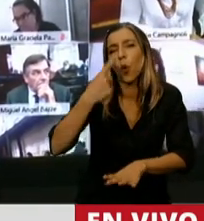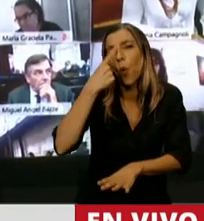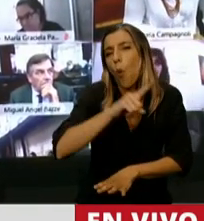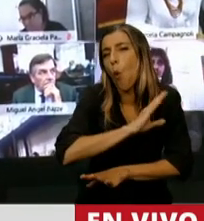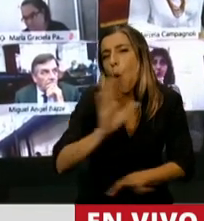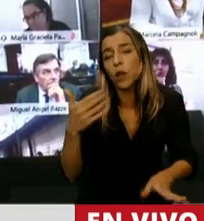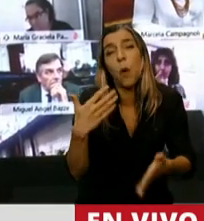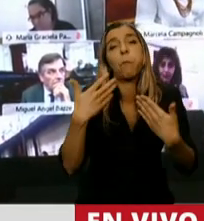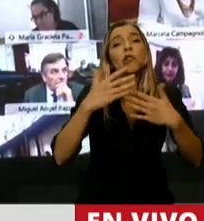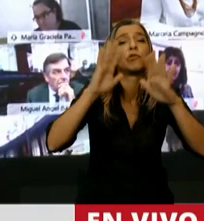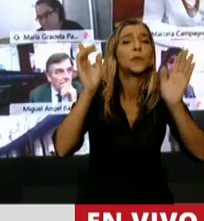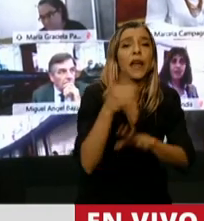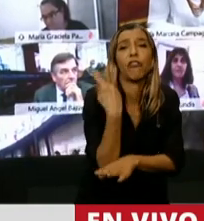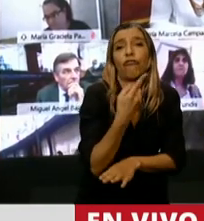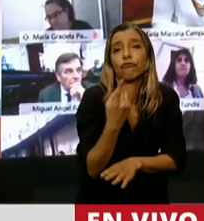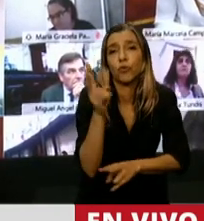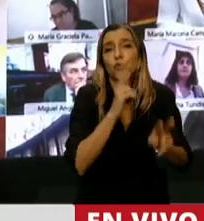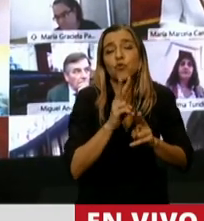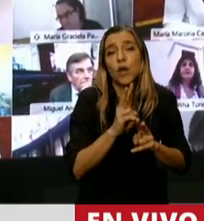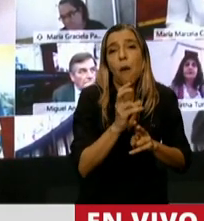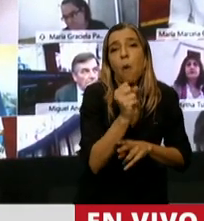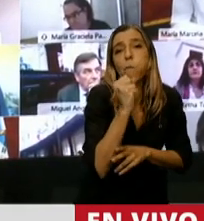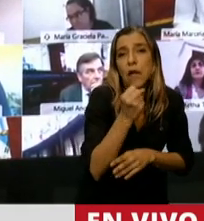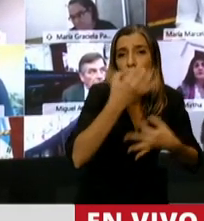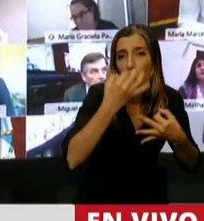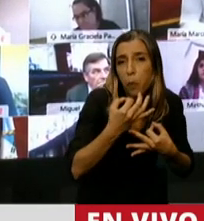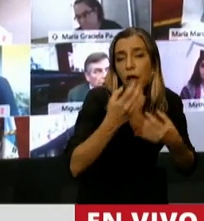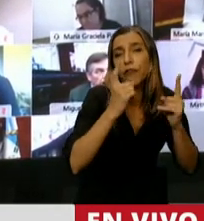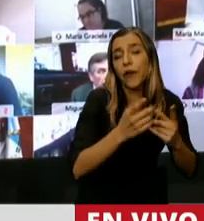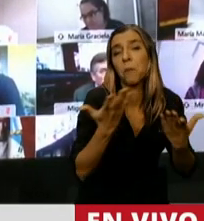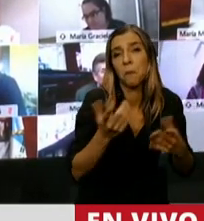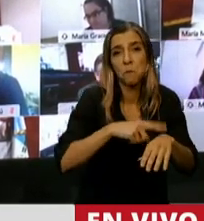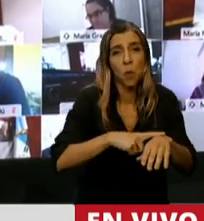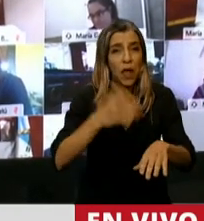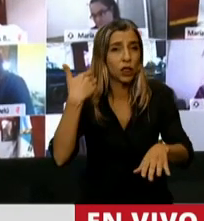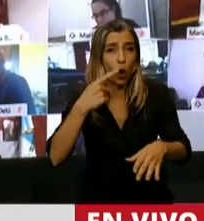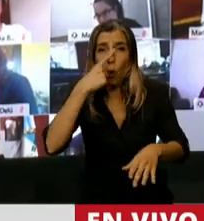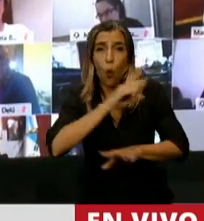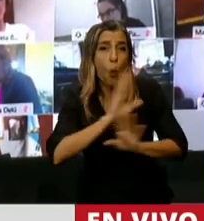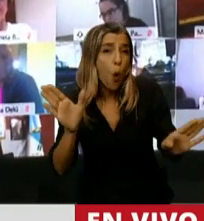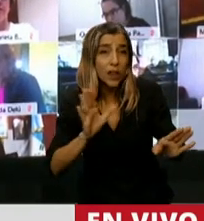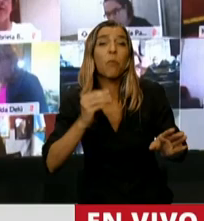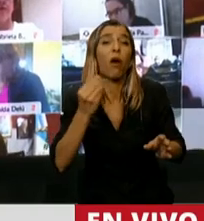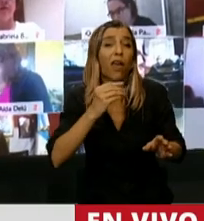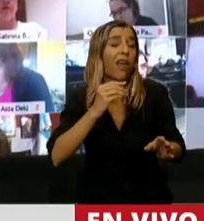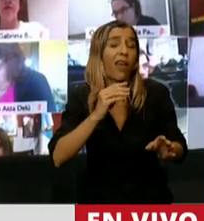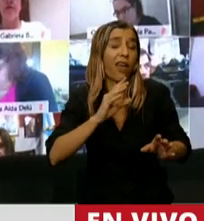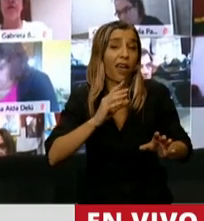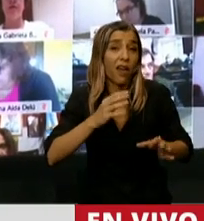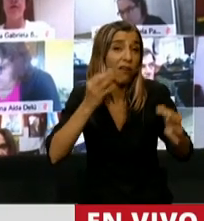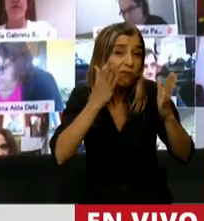las últimas posibilidades de tener una moneda propia en Argentina, fue el gobierno de Néstor y Cristina Kirchner. en el año